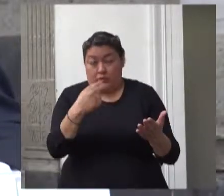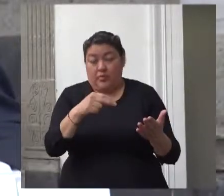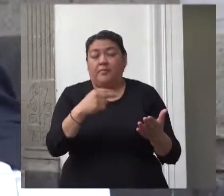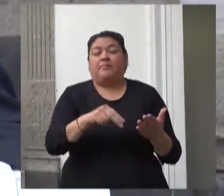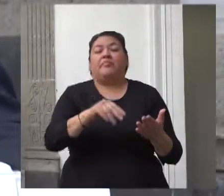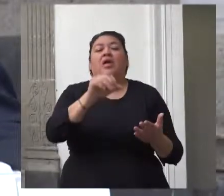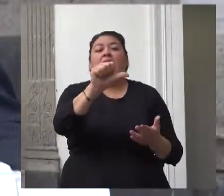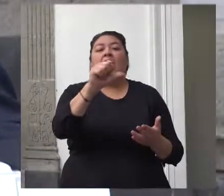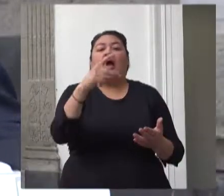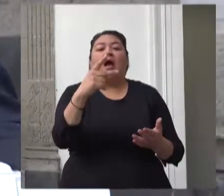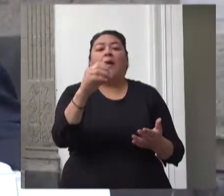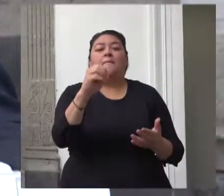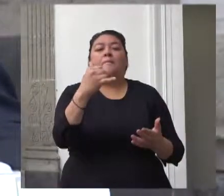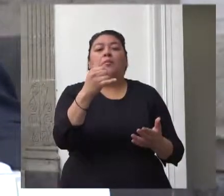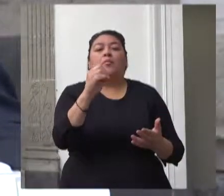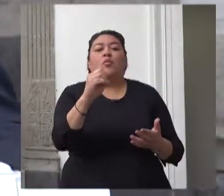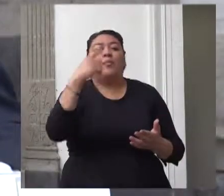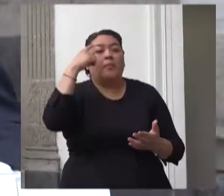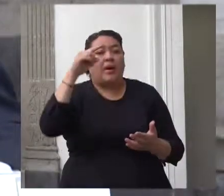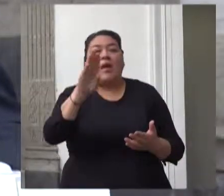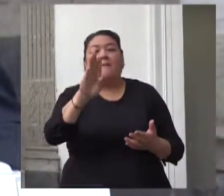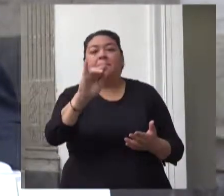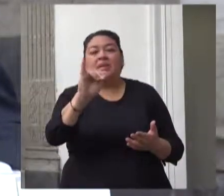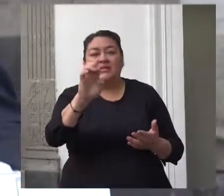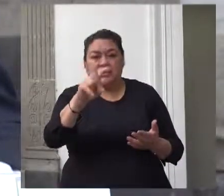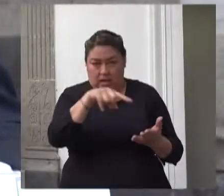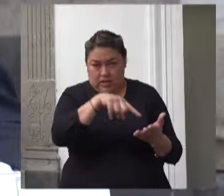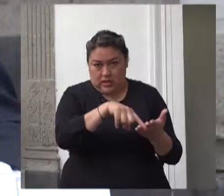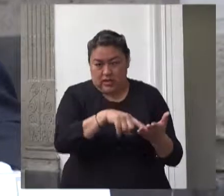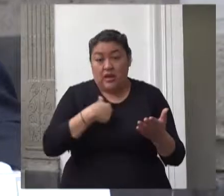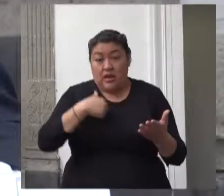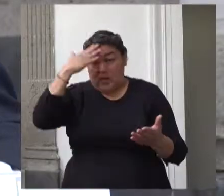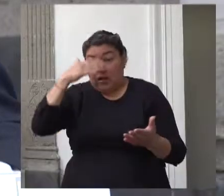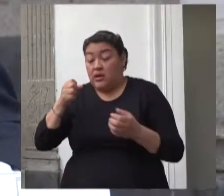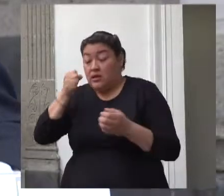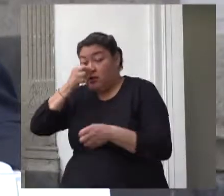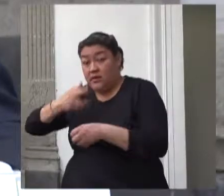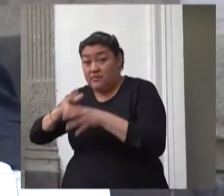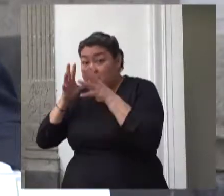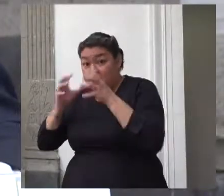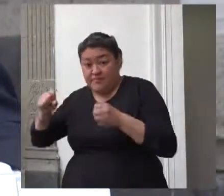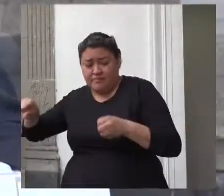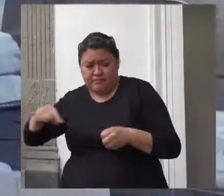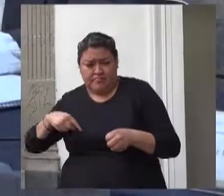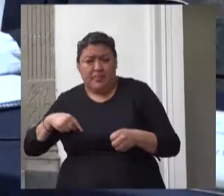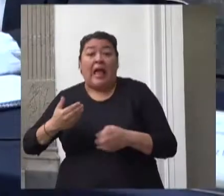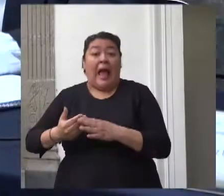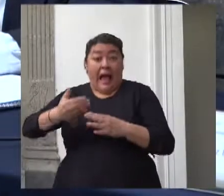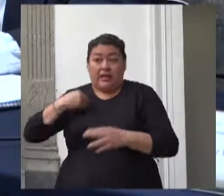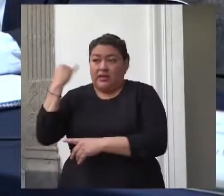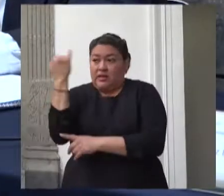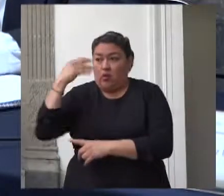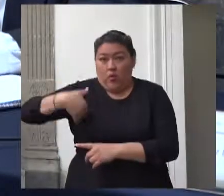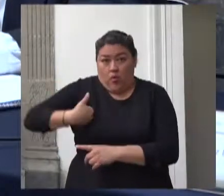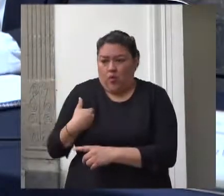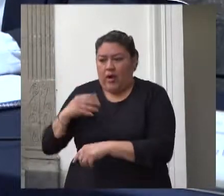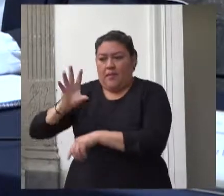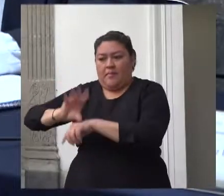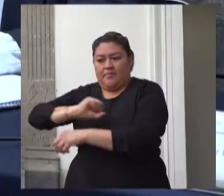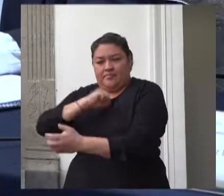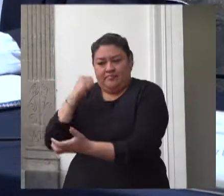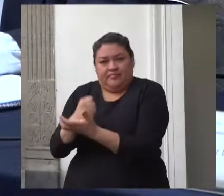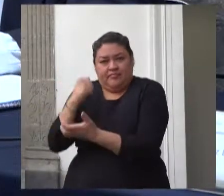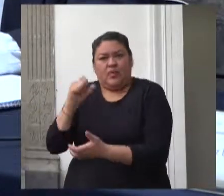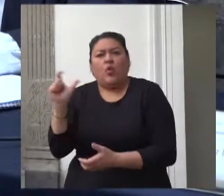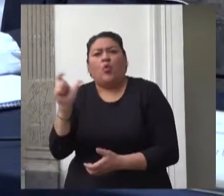público emitió la autorización presupuestaria para el programa de estancias infantiles el 30 de